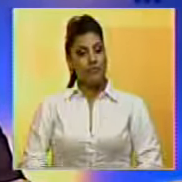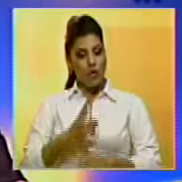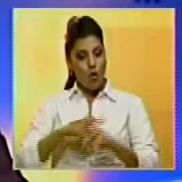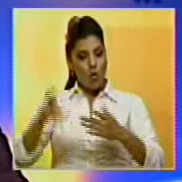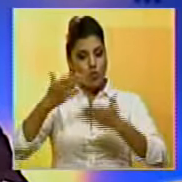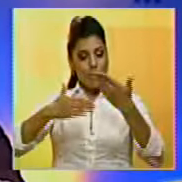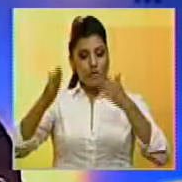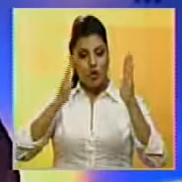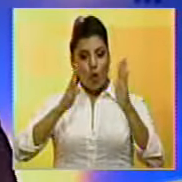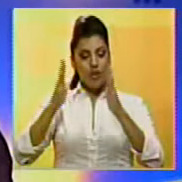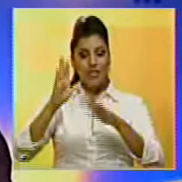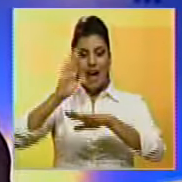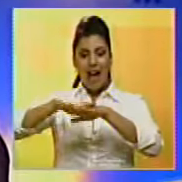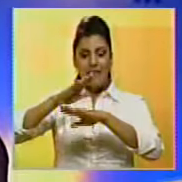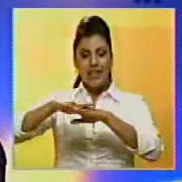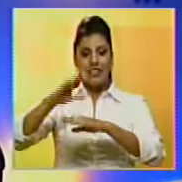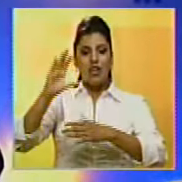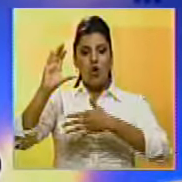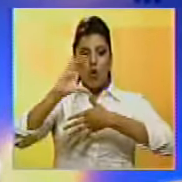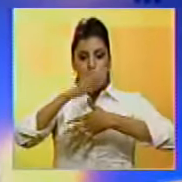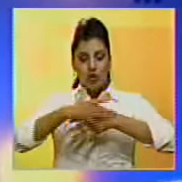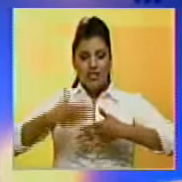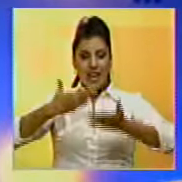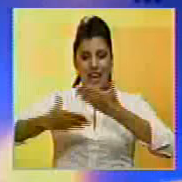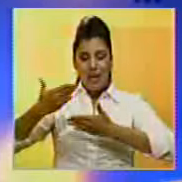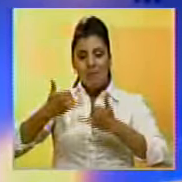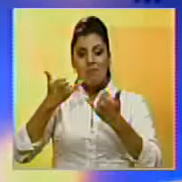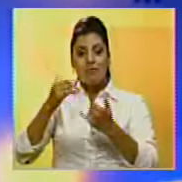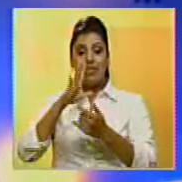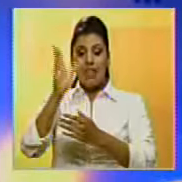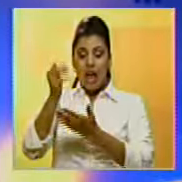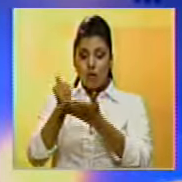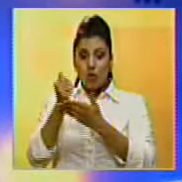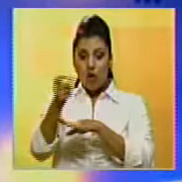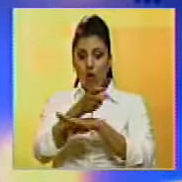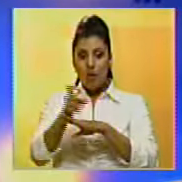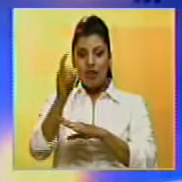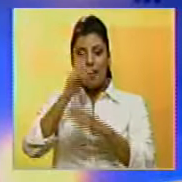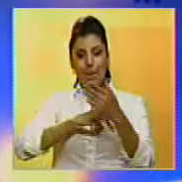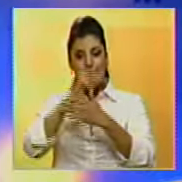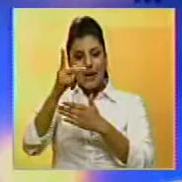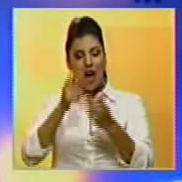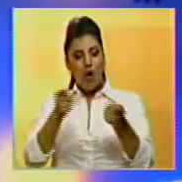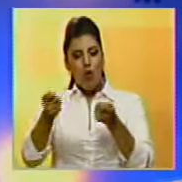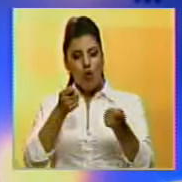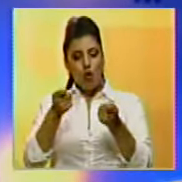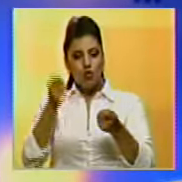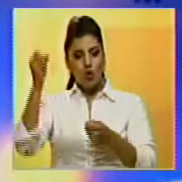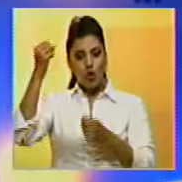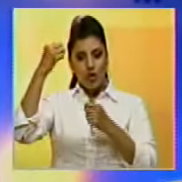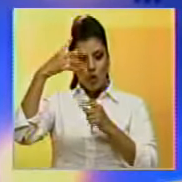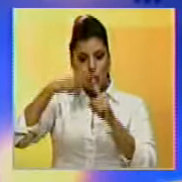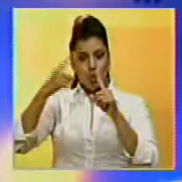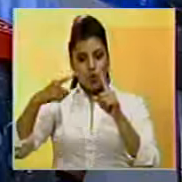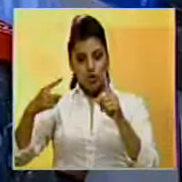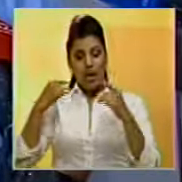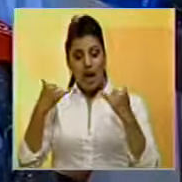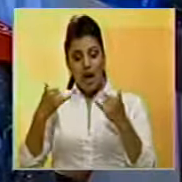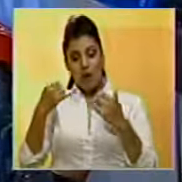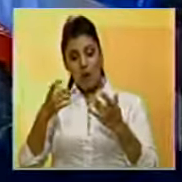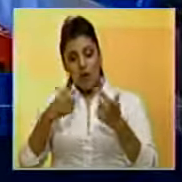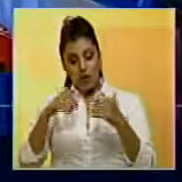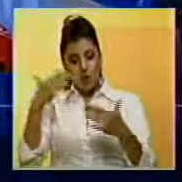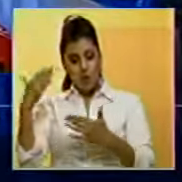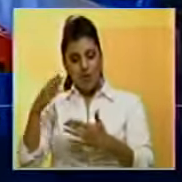Comerciantes organizados solicitan a Concecomercio que interceda ante el Gobierno Nacional para definir un plan de racionamiento eléctrico. Cámaras de